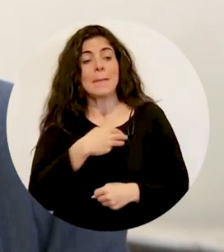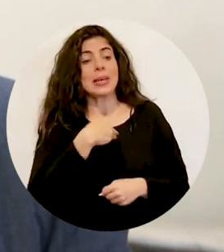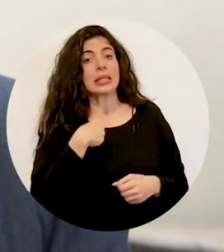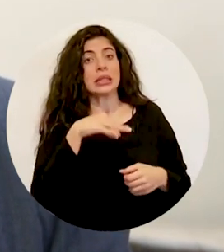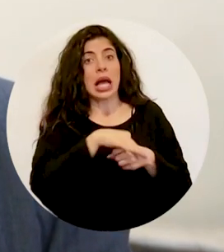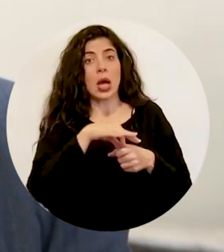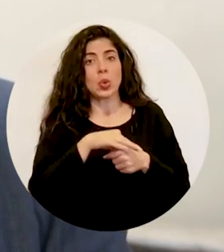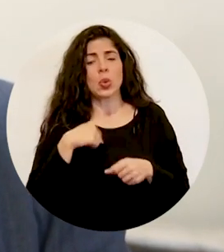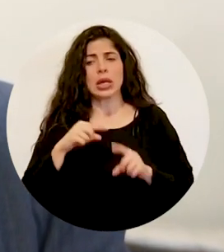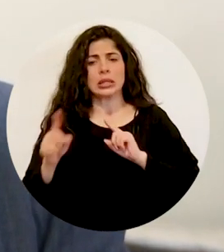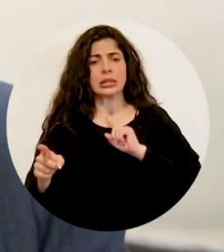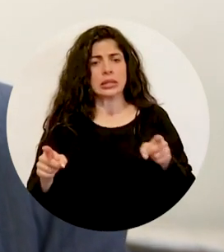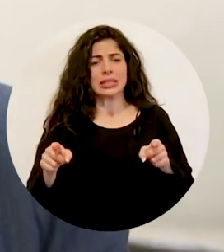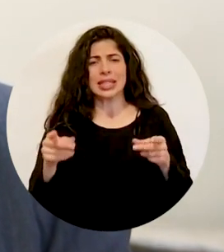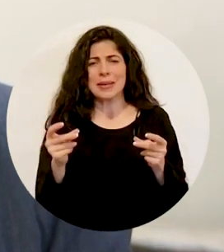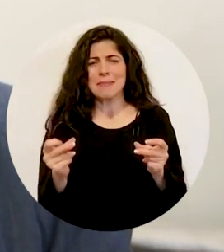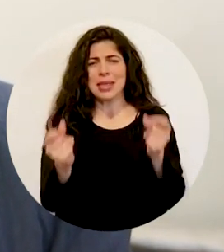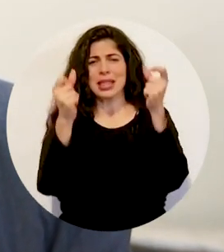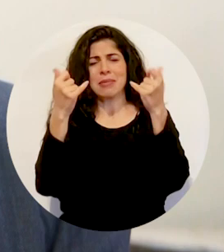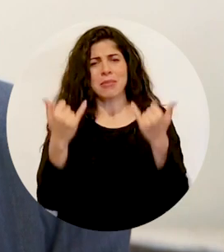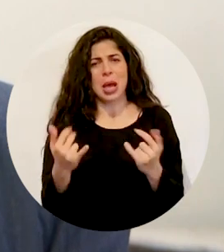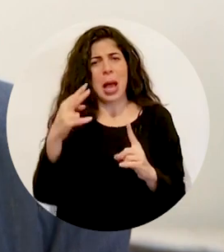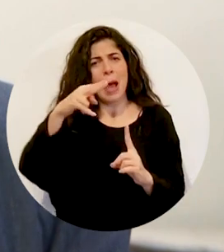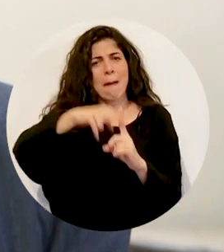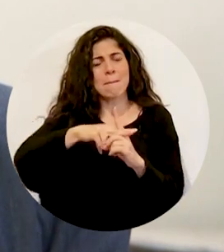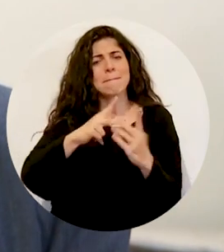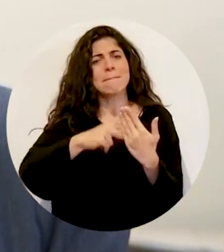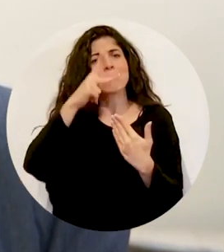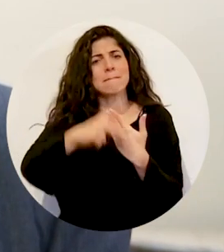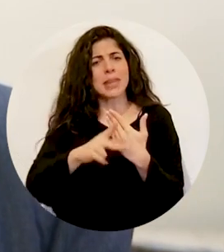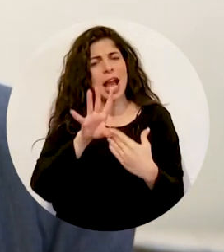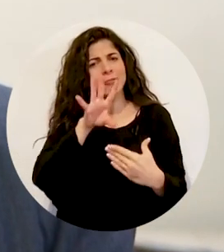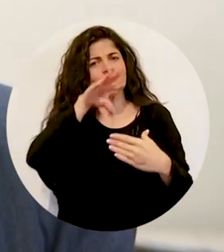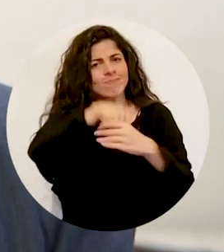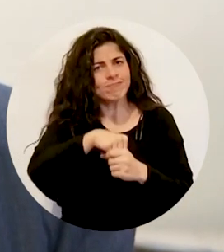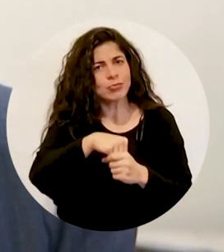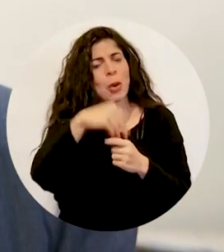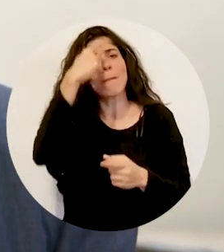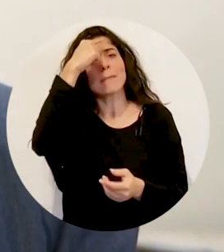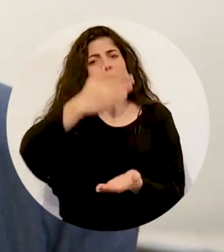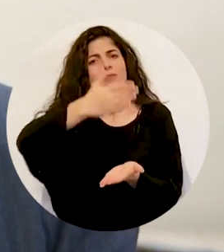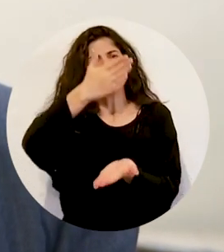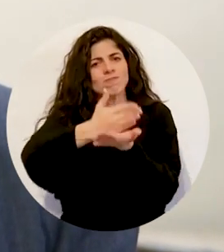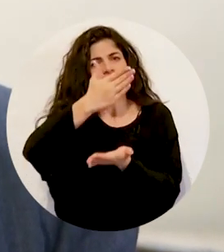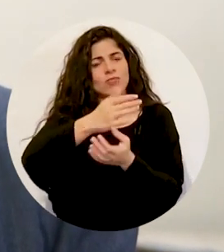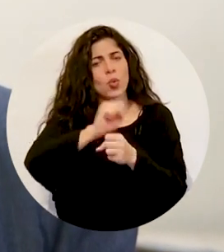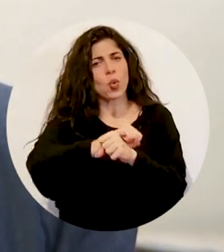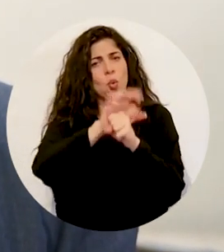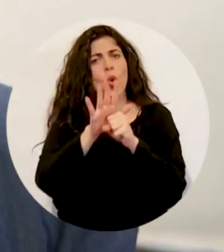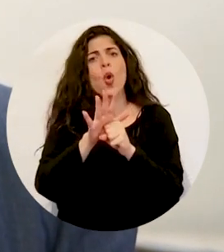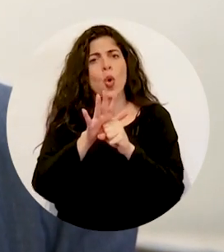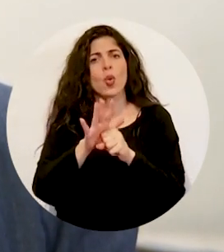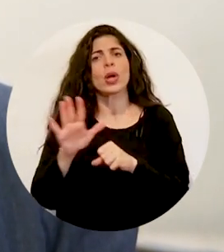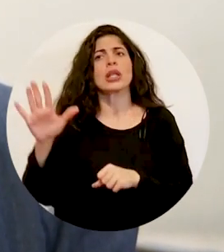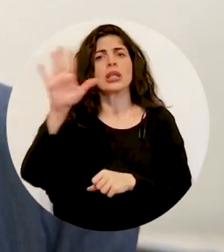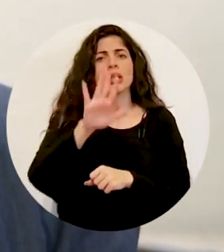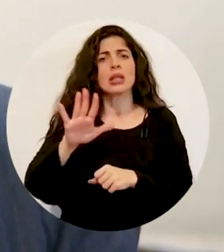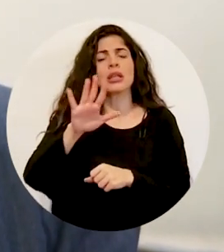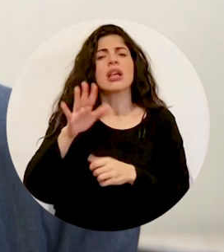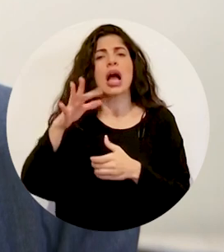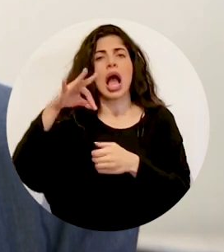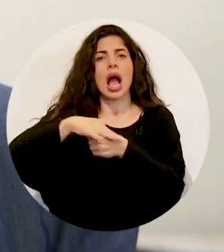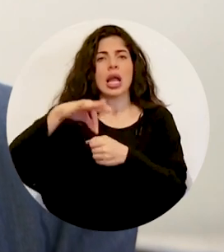Agricultura ejecutar de manera inmediata un plan de intervención que detenga el avance del COVID-19 en el sector